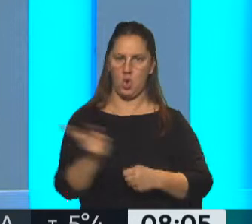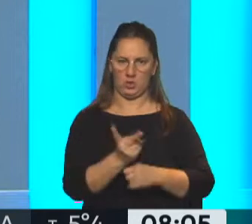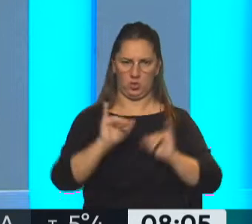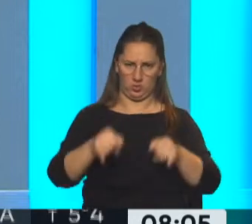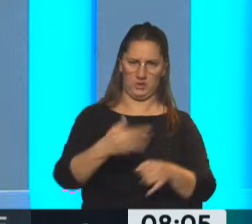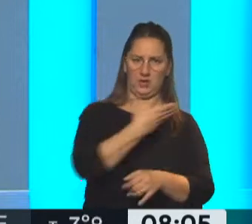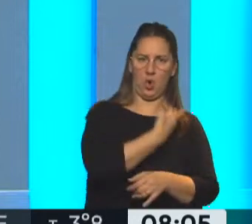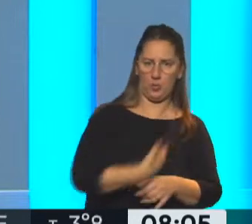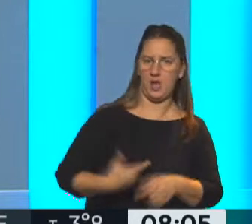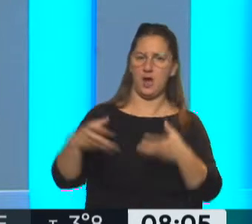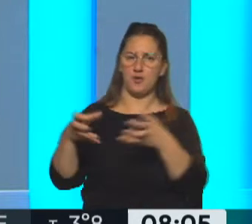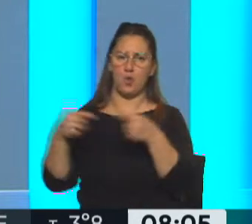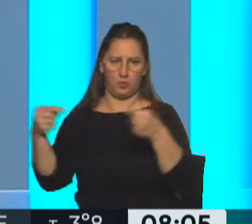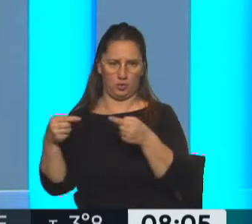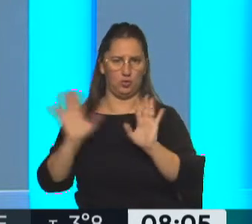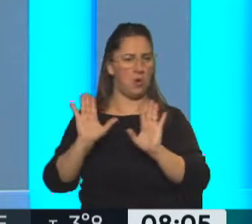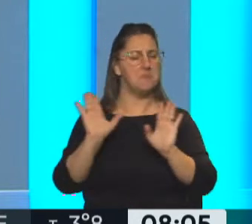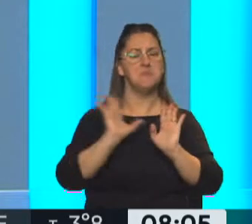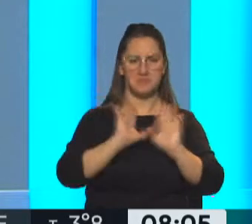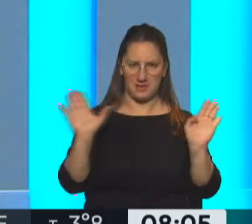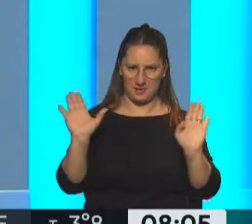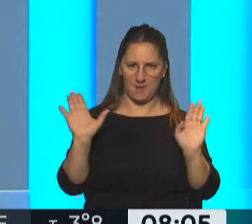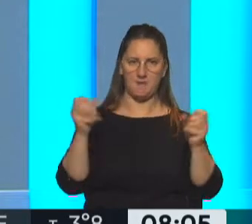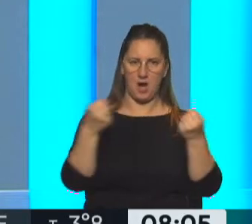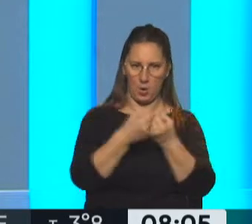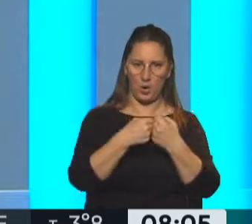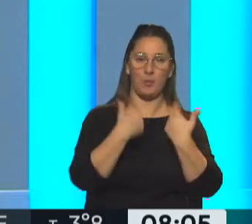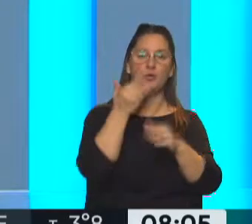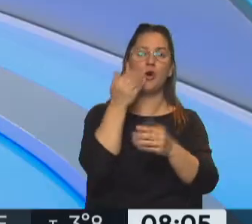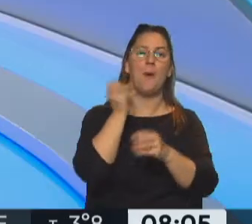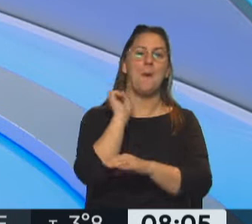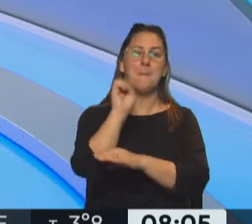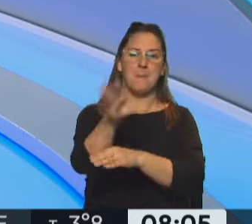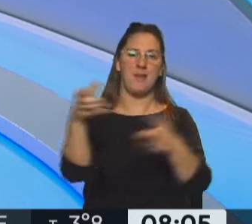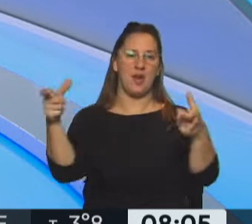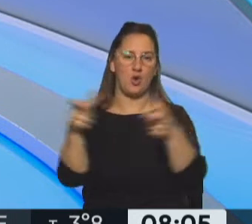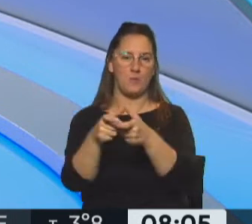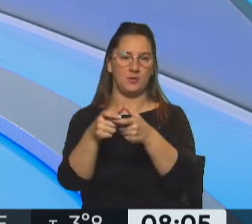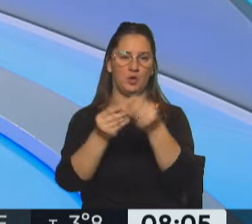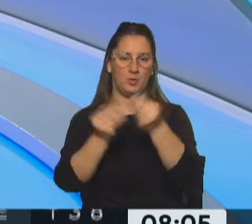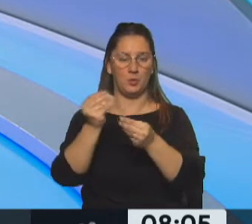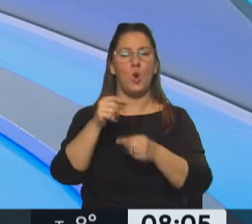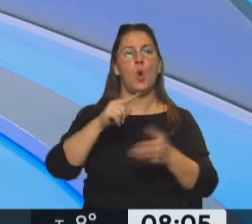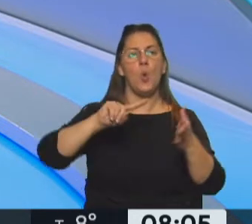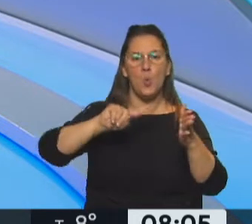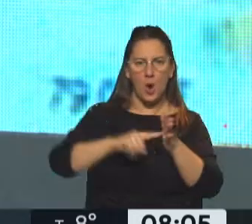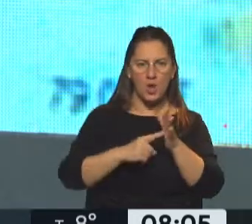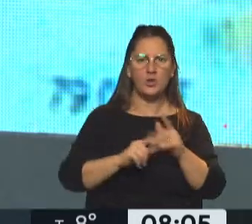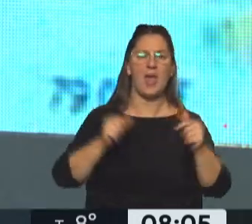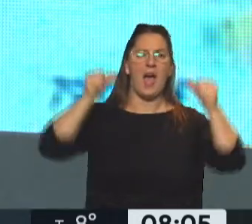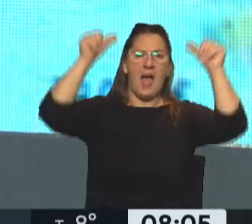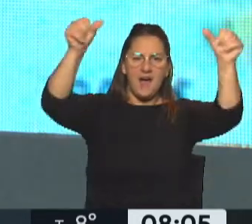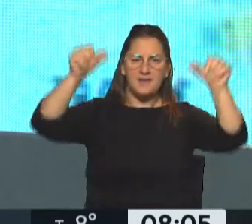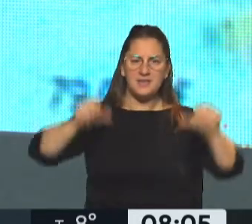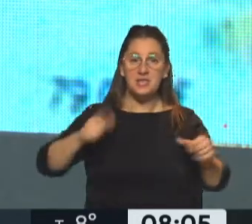entre el oficialismo y la oposición. El tema de los beneficios, por eso va la Comisión de Presupuestos. Sabés que en la Ciudad de Buenos Aires hay muchos afiches que han sido, por lo menos en Buenos Aires,